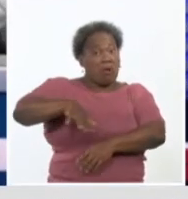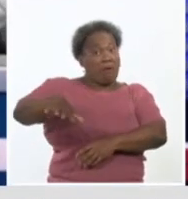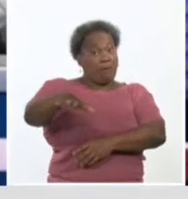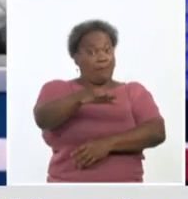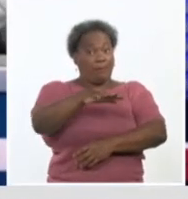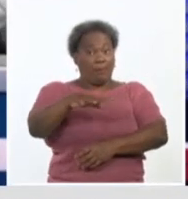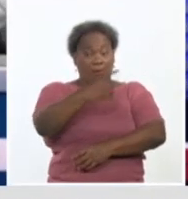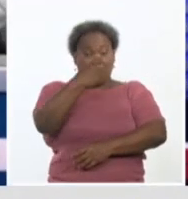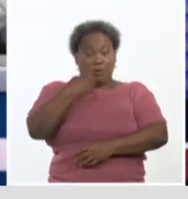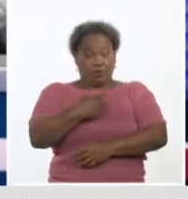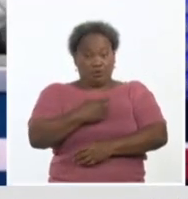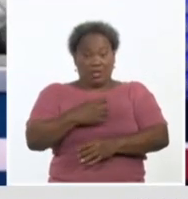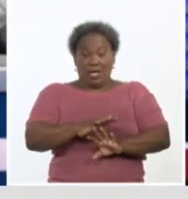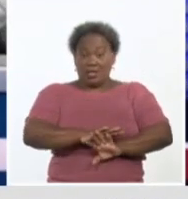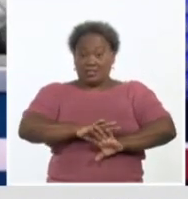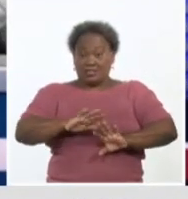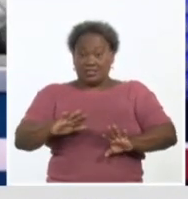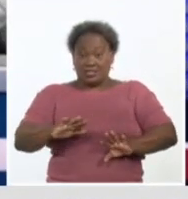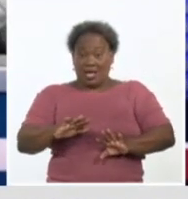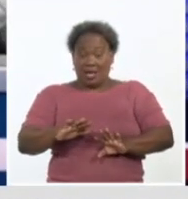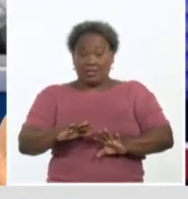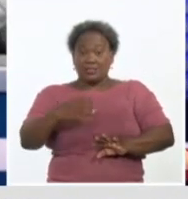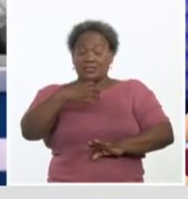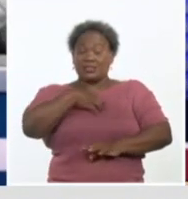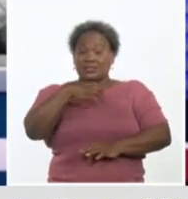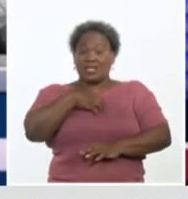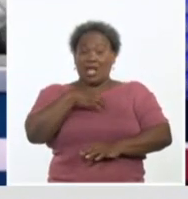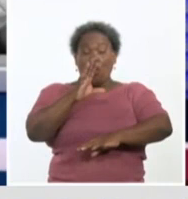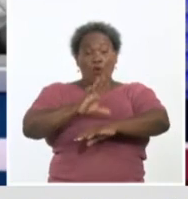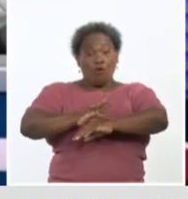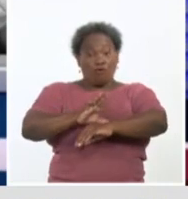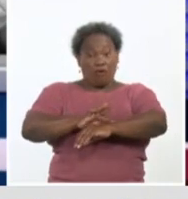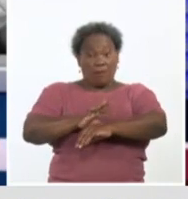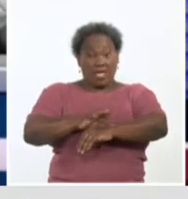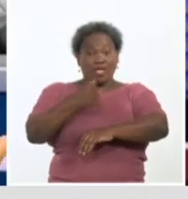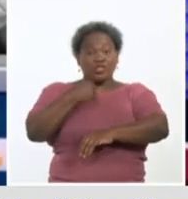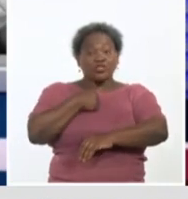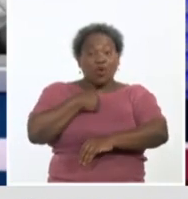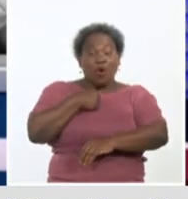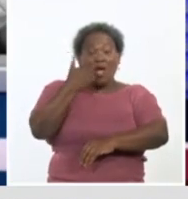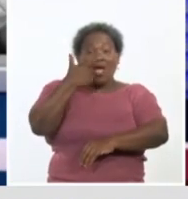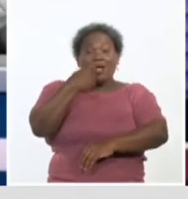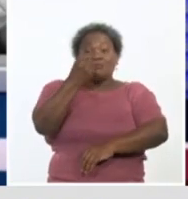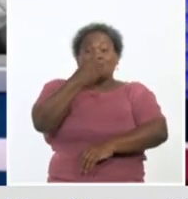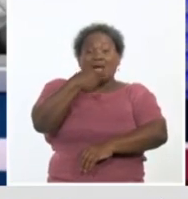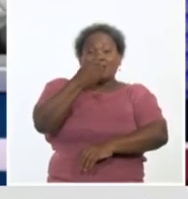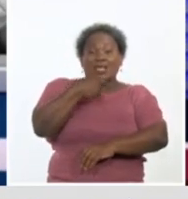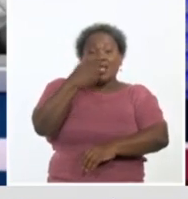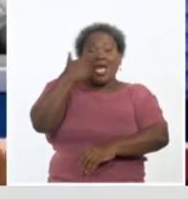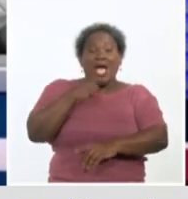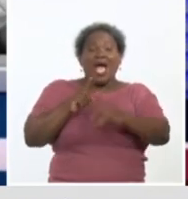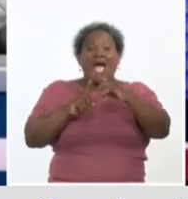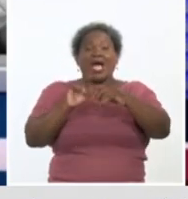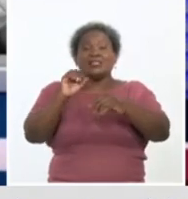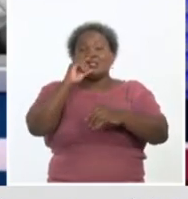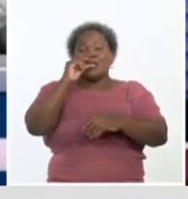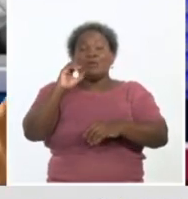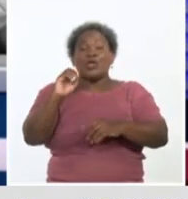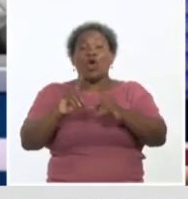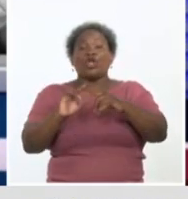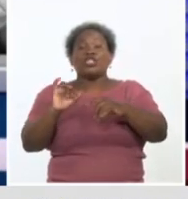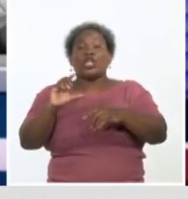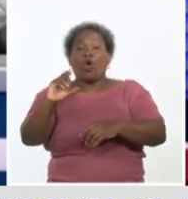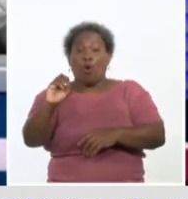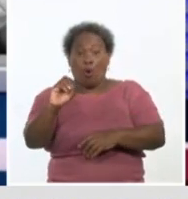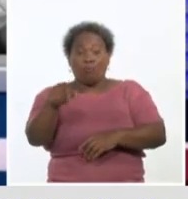es después que tengo una afección determinada, que tomo antibióticos, ¿qué tiempo debo esperar para ponerme